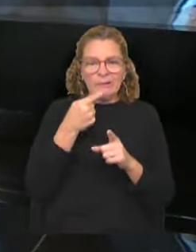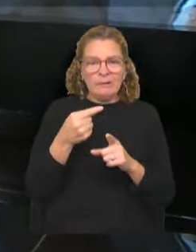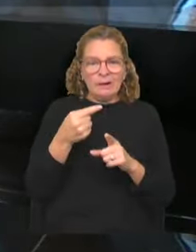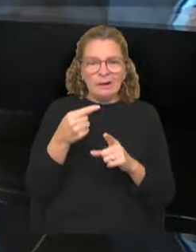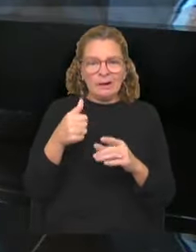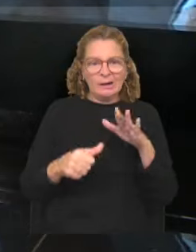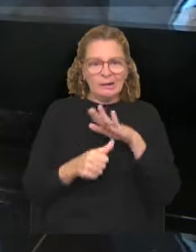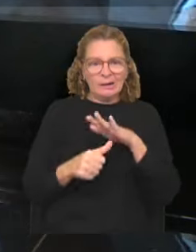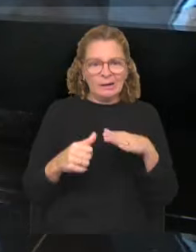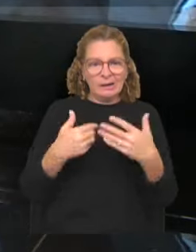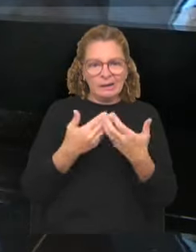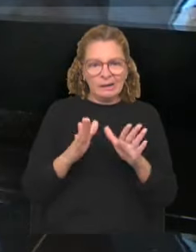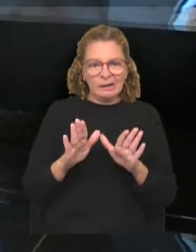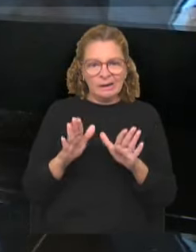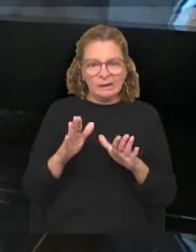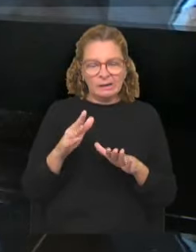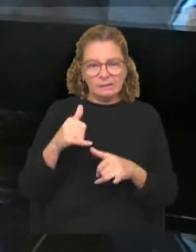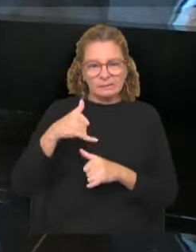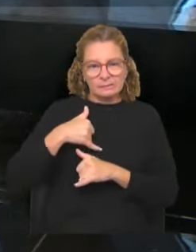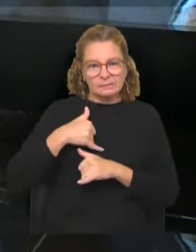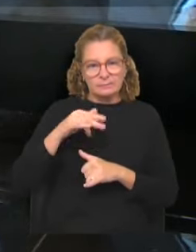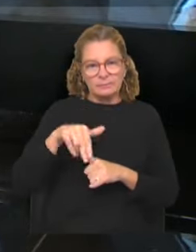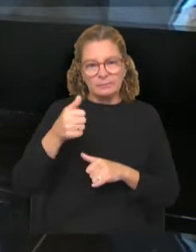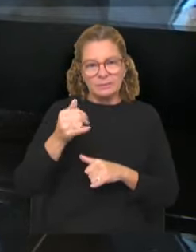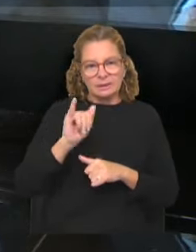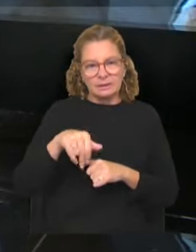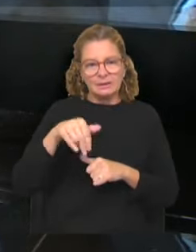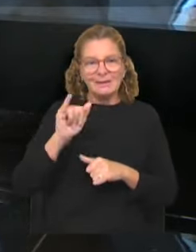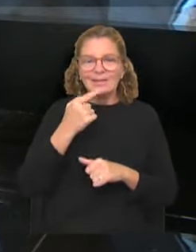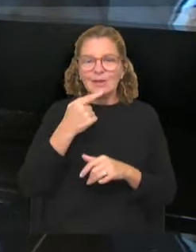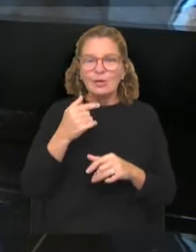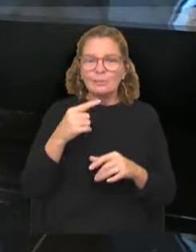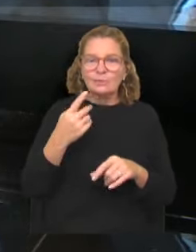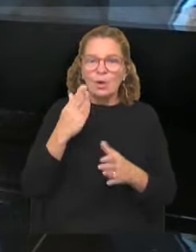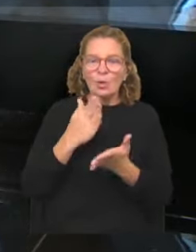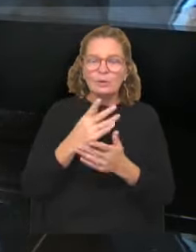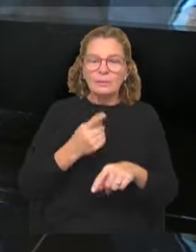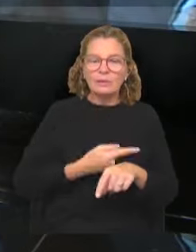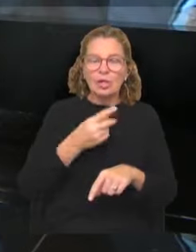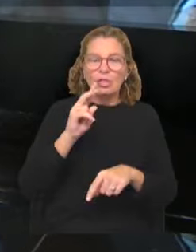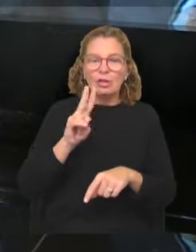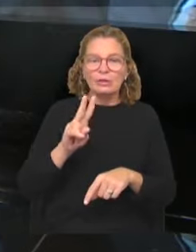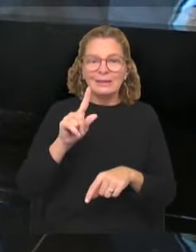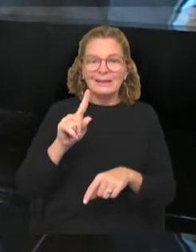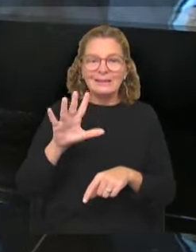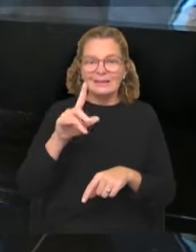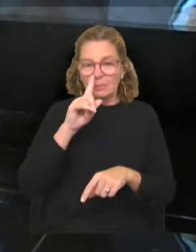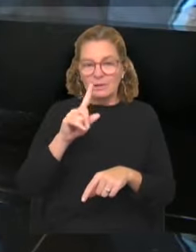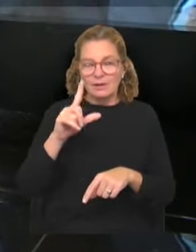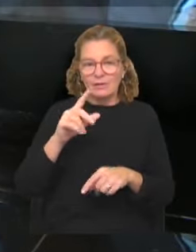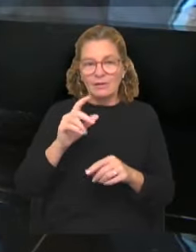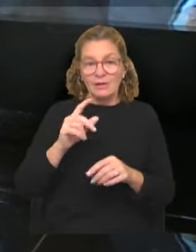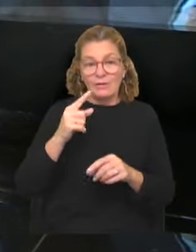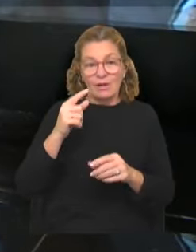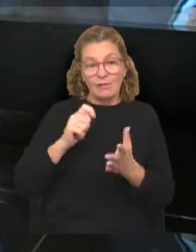El líder de Cabildo Abierto, Guido Manini Ríos, dijo en las últimas horas que llevan reunidas 215.000 firmas y que si bien esperan llegar